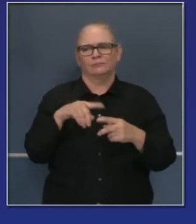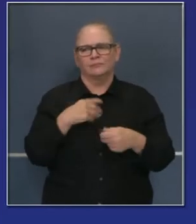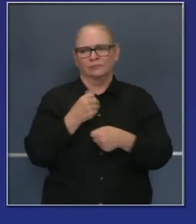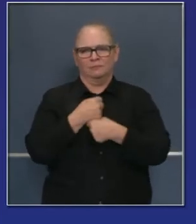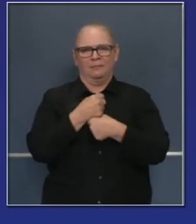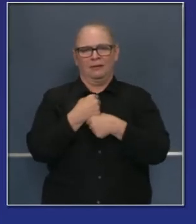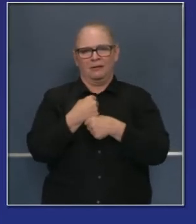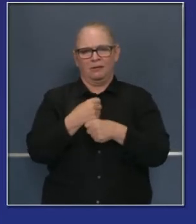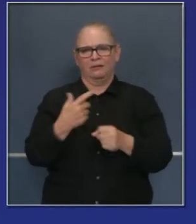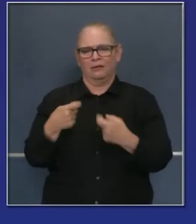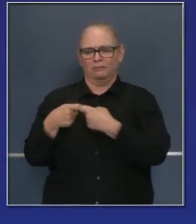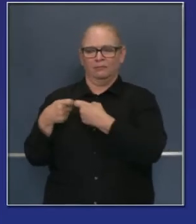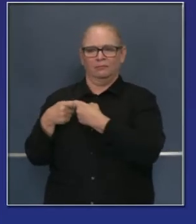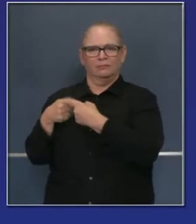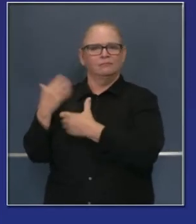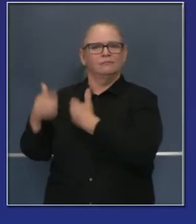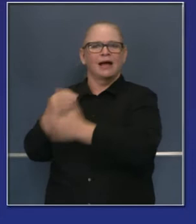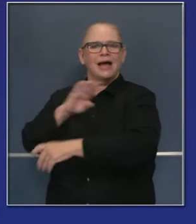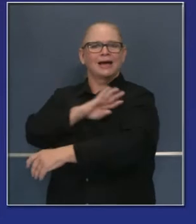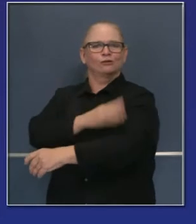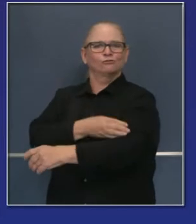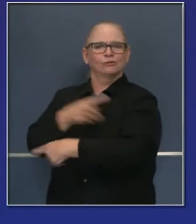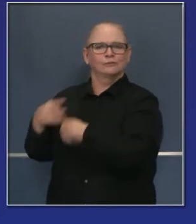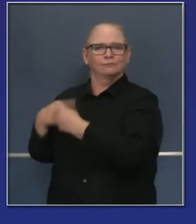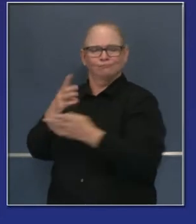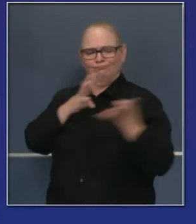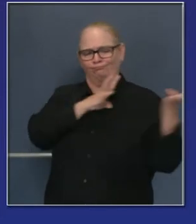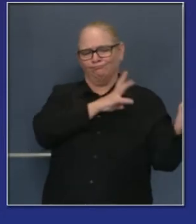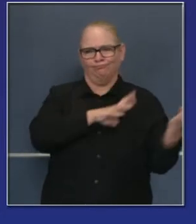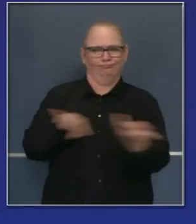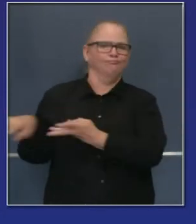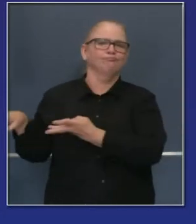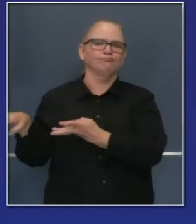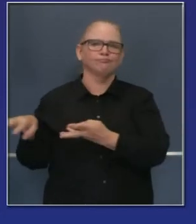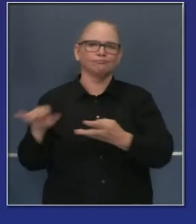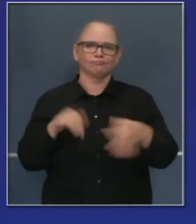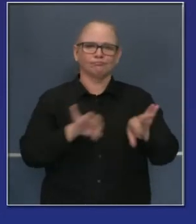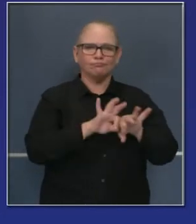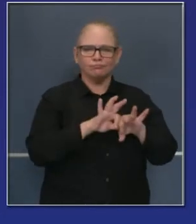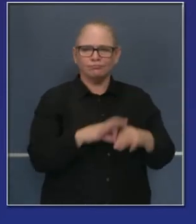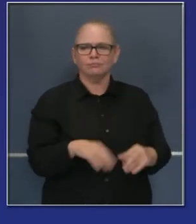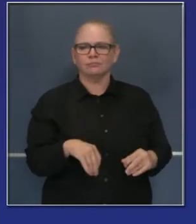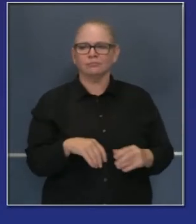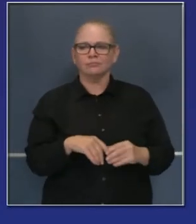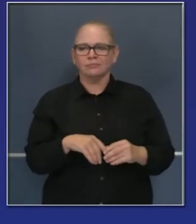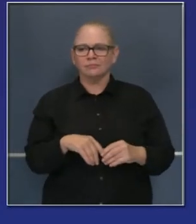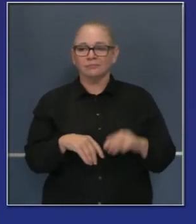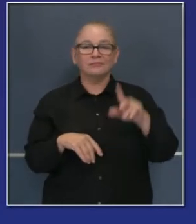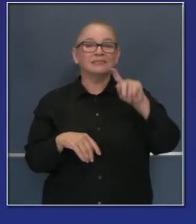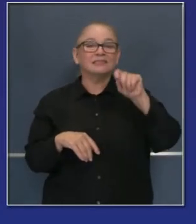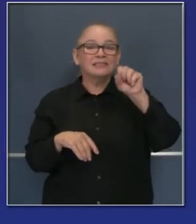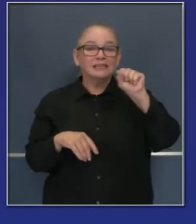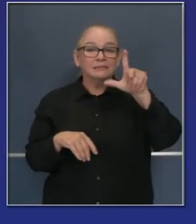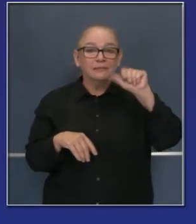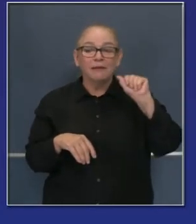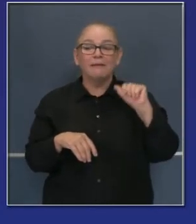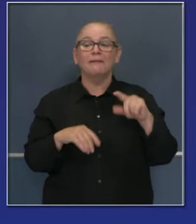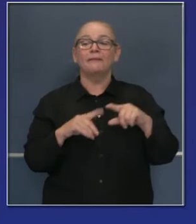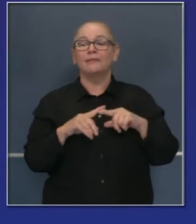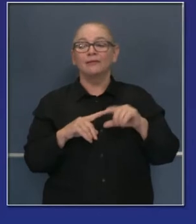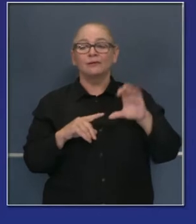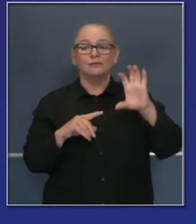también electricidad hidroeléctrica. También pues lo que se hizo con Tesla, también Chevron